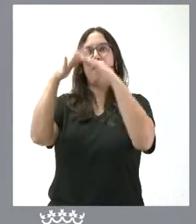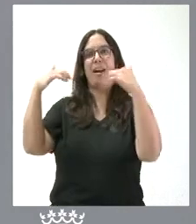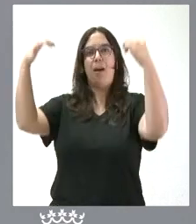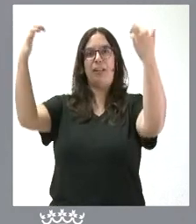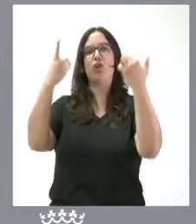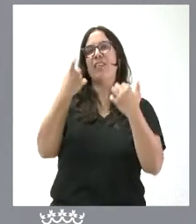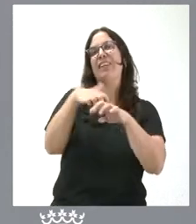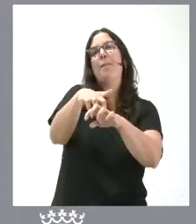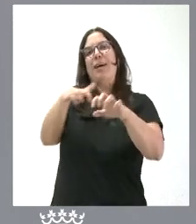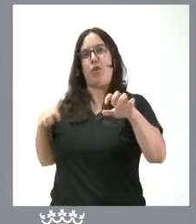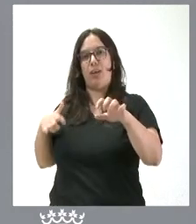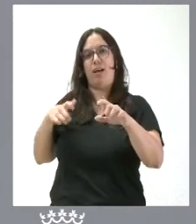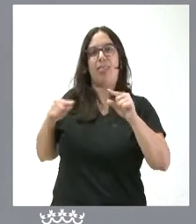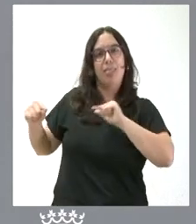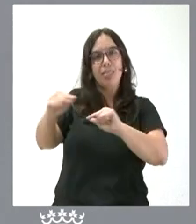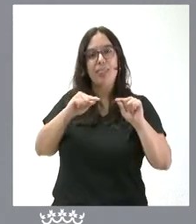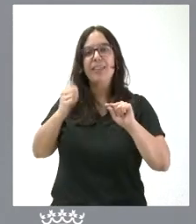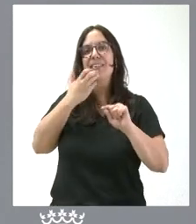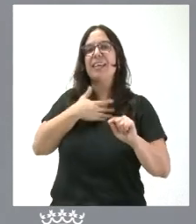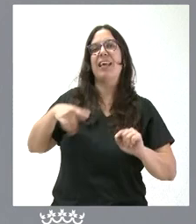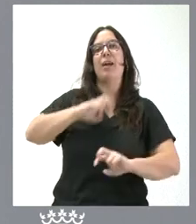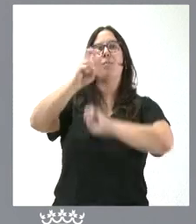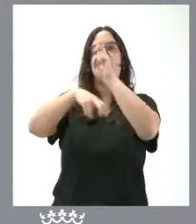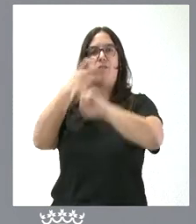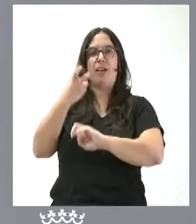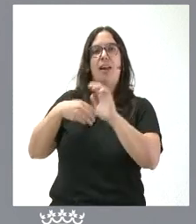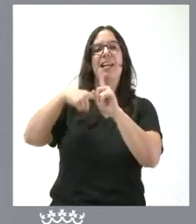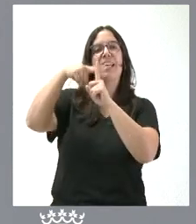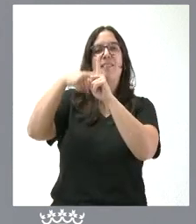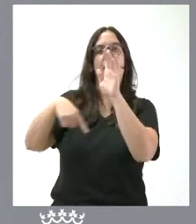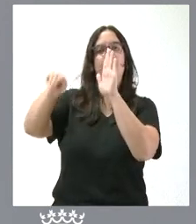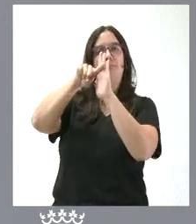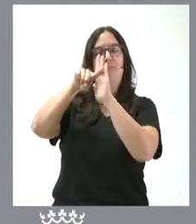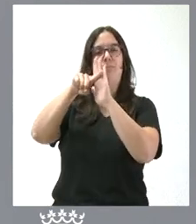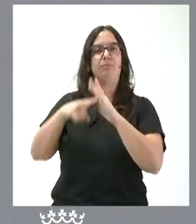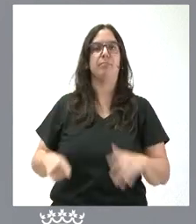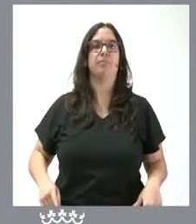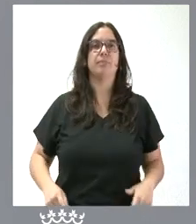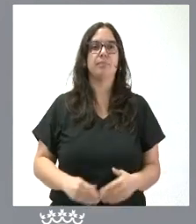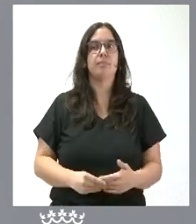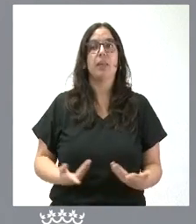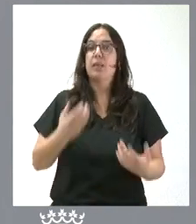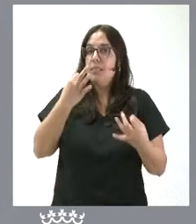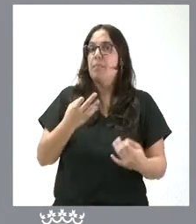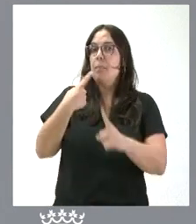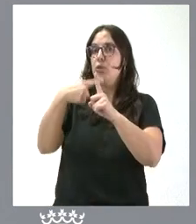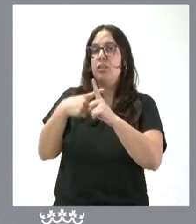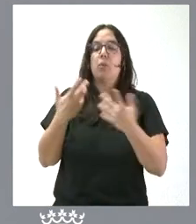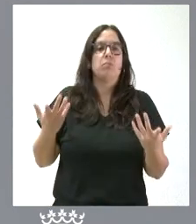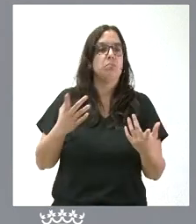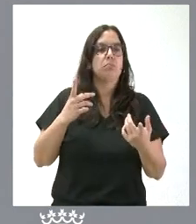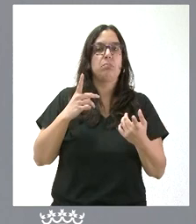mayoría cualificada si es que se quiere modificar ese nivel de estándar que hemos alcanzado en nuestra comunidad autónoma. Siempre es positivo. A partir de ahí,